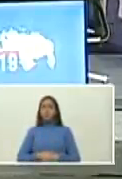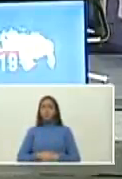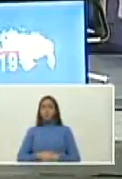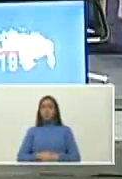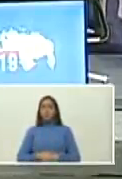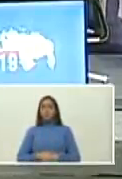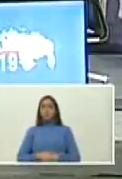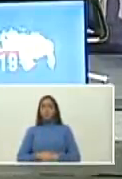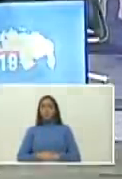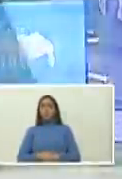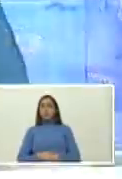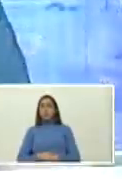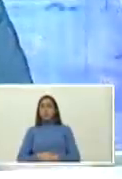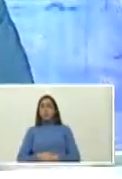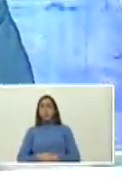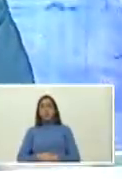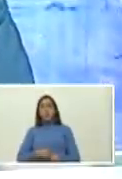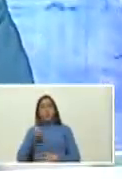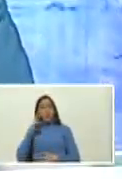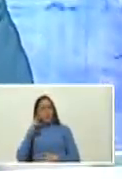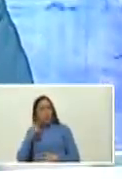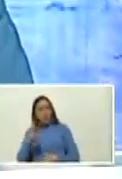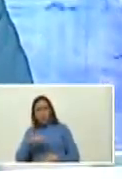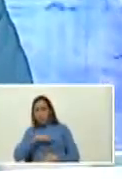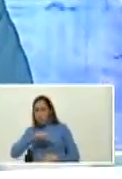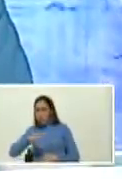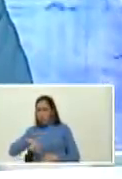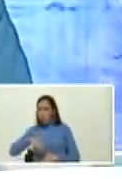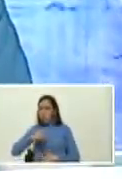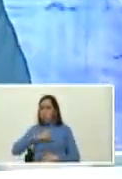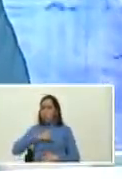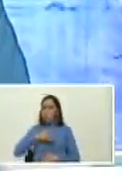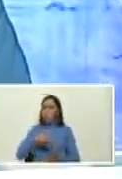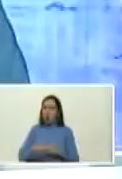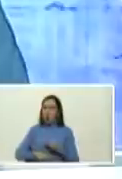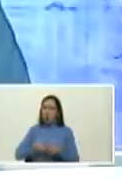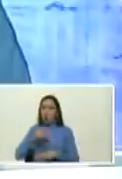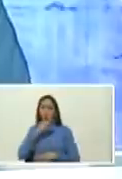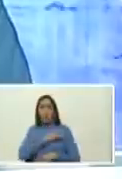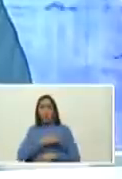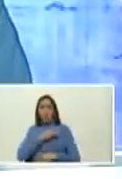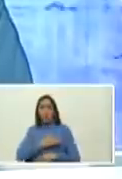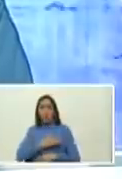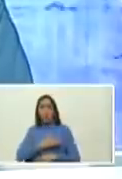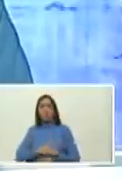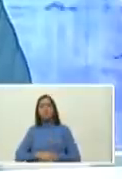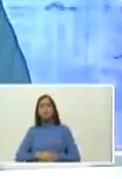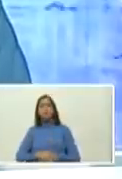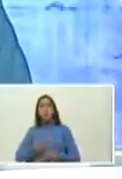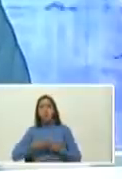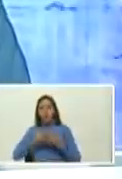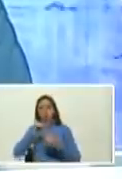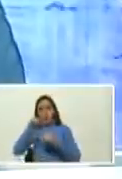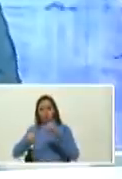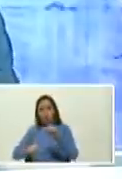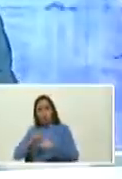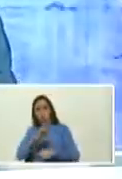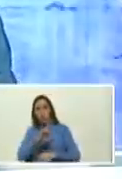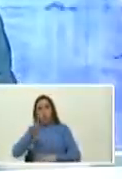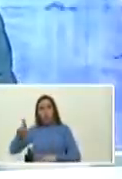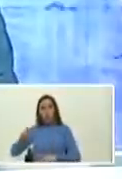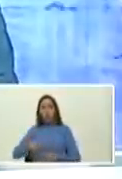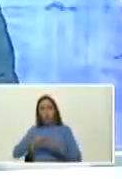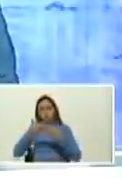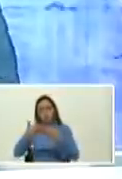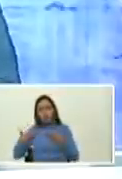lugar a duda para nuestra visión tienen que ser sociedades socialistas para el siglo 21 y del